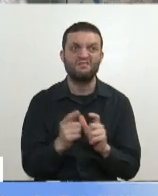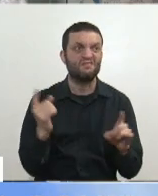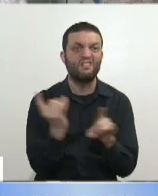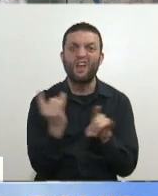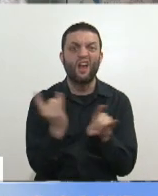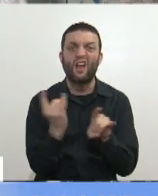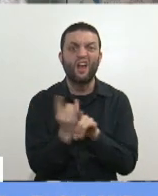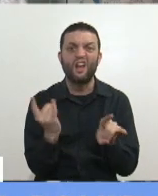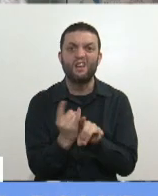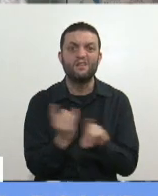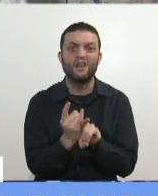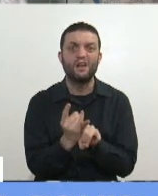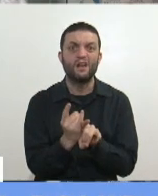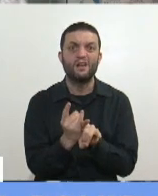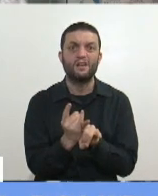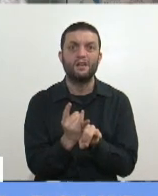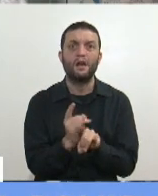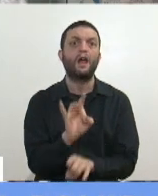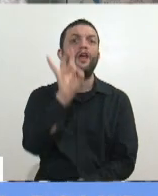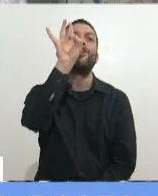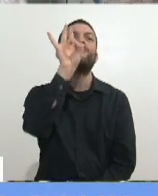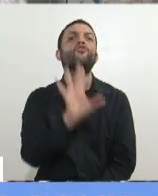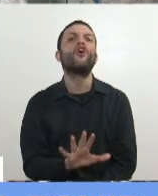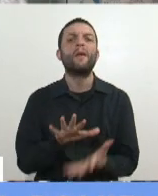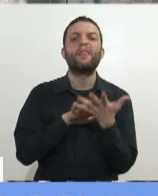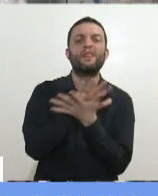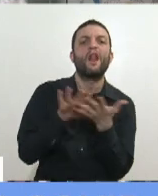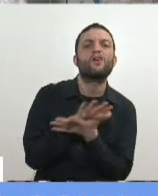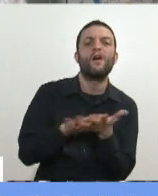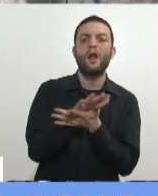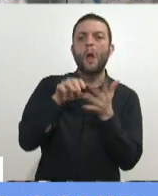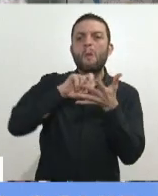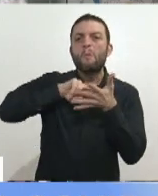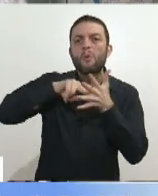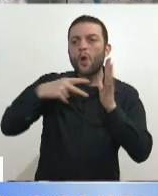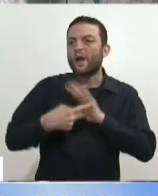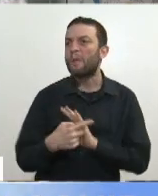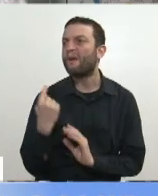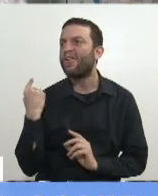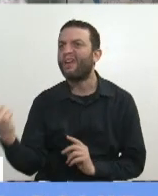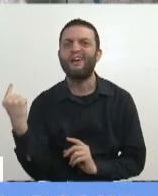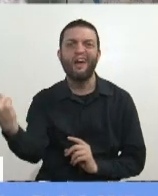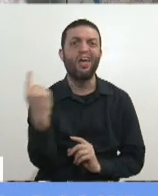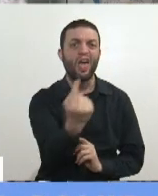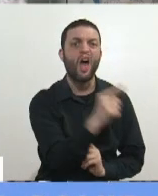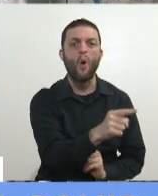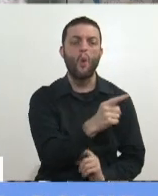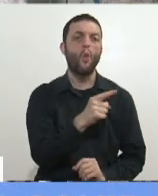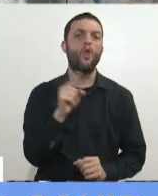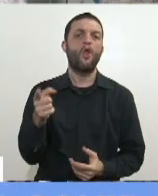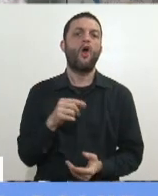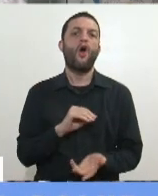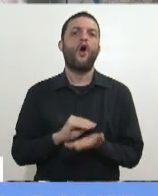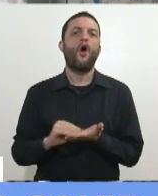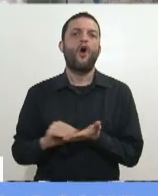personales de algunos funcionarios. A veces son problemas